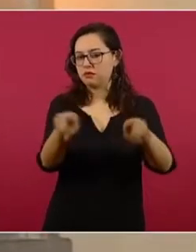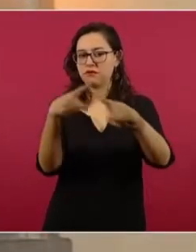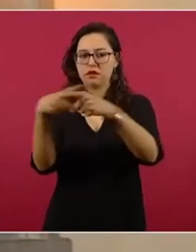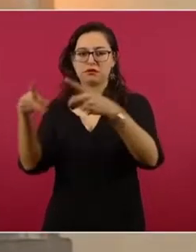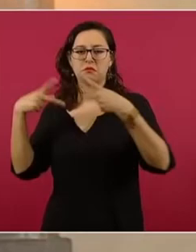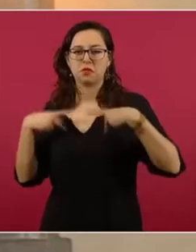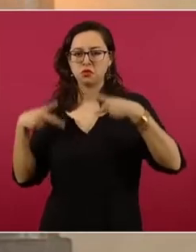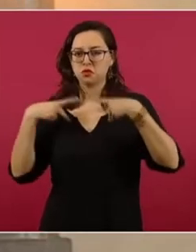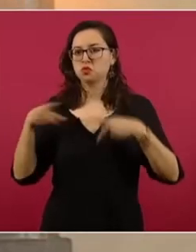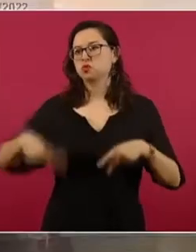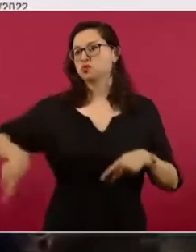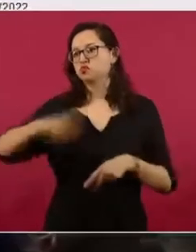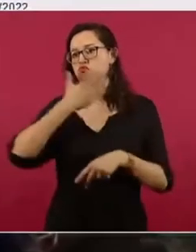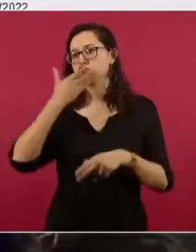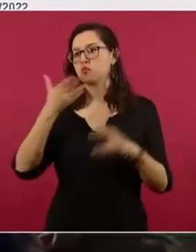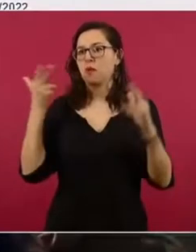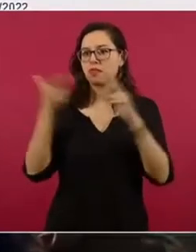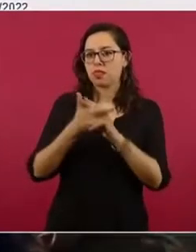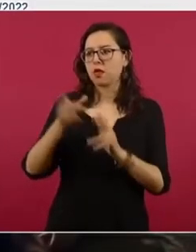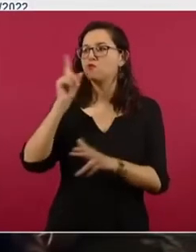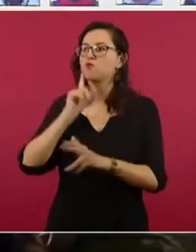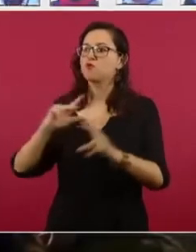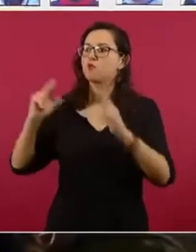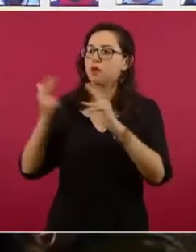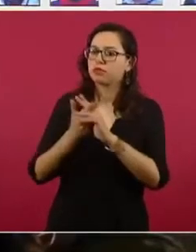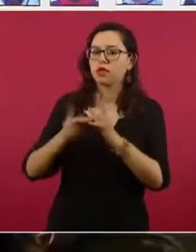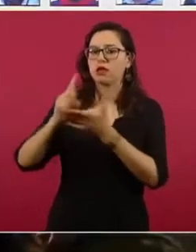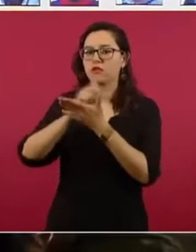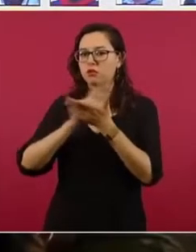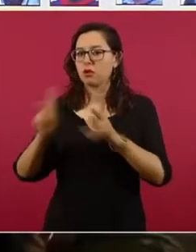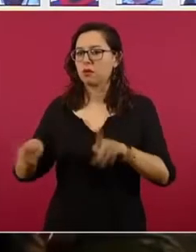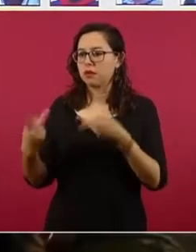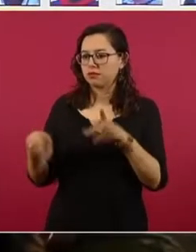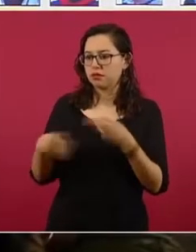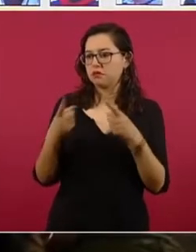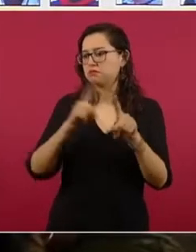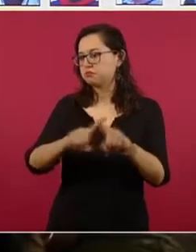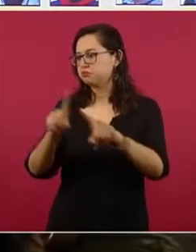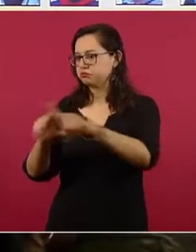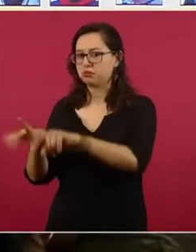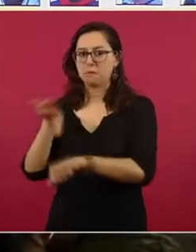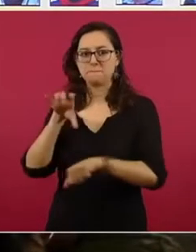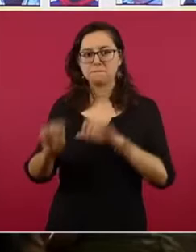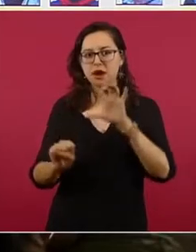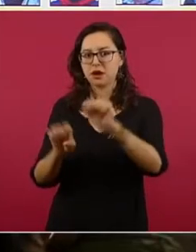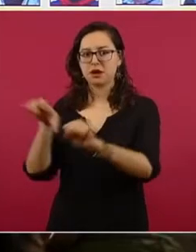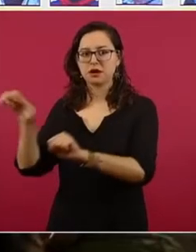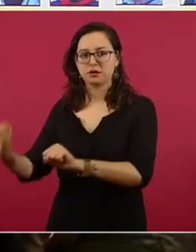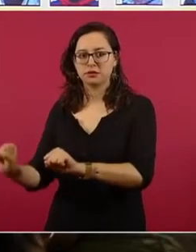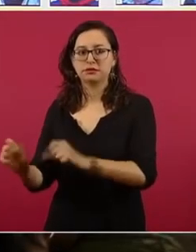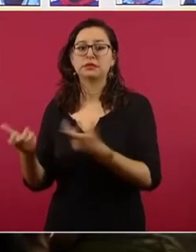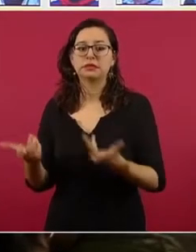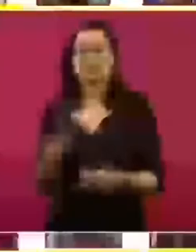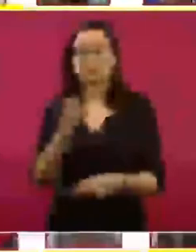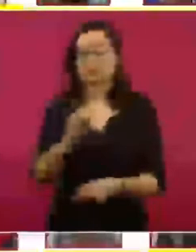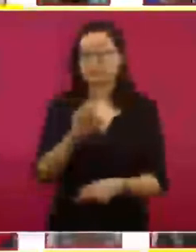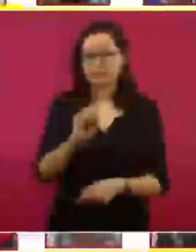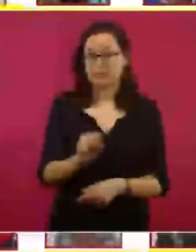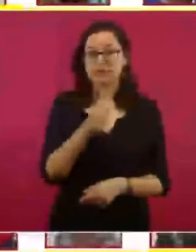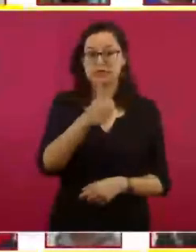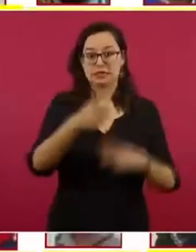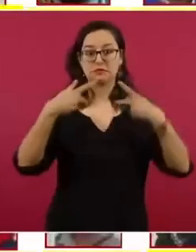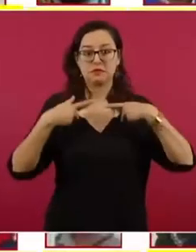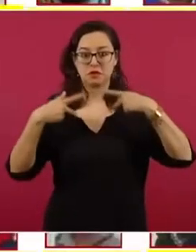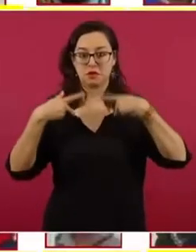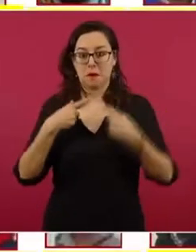secuestro y narcomenudeo, entre otros. Se obtuvo la detención de 66 generadores de